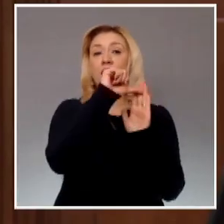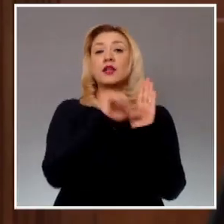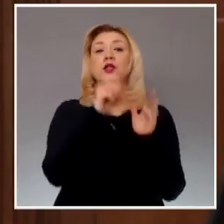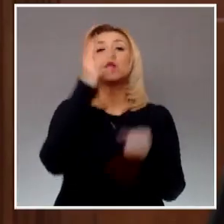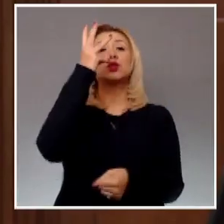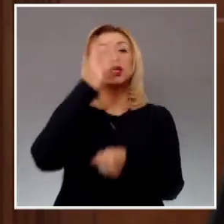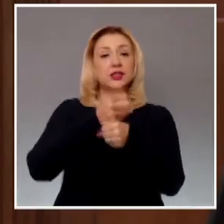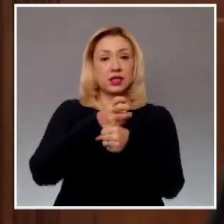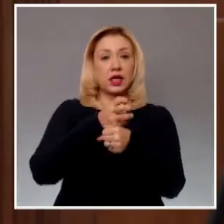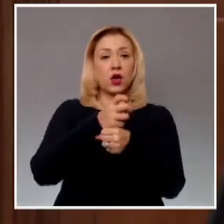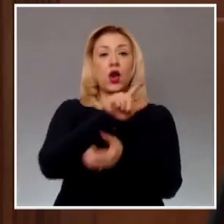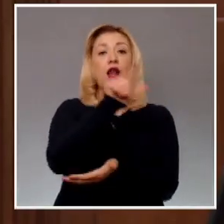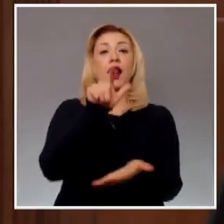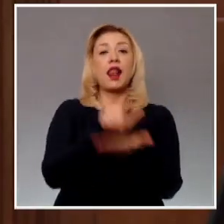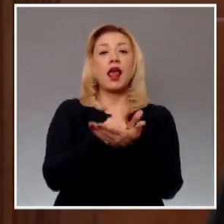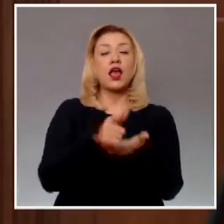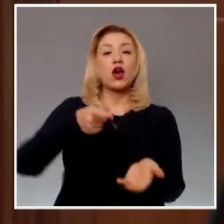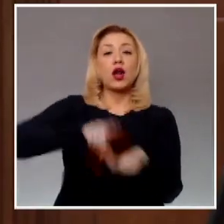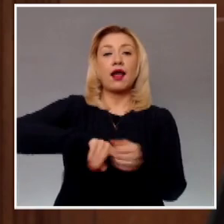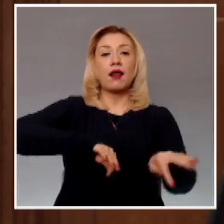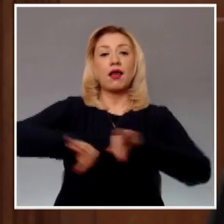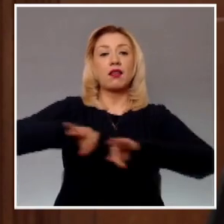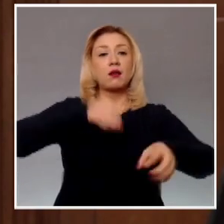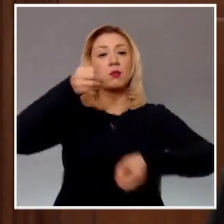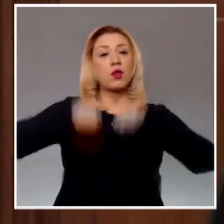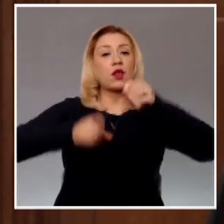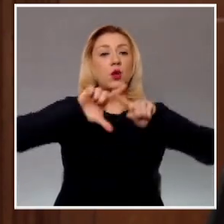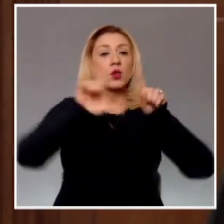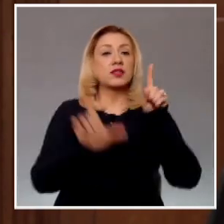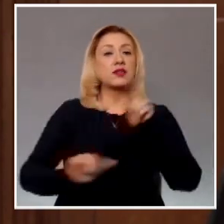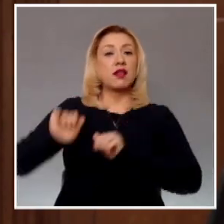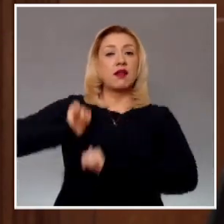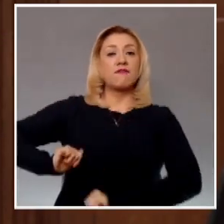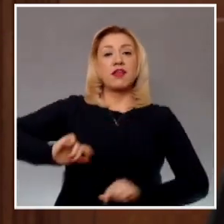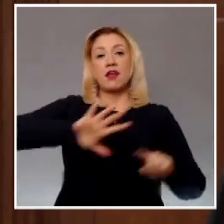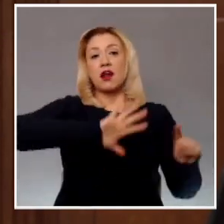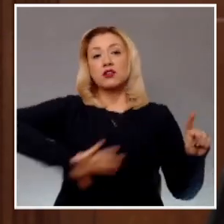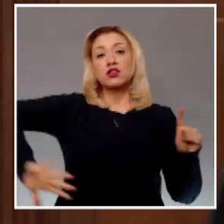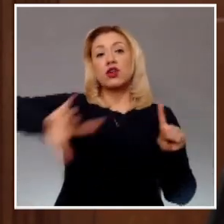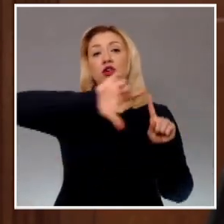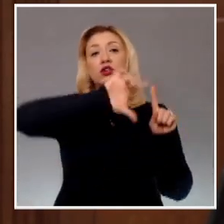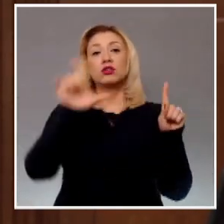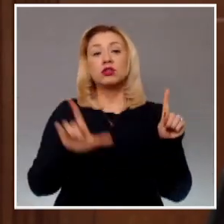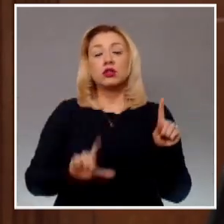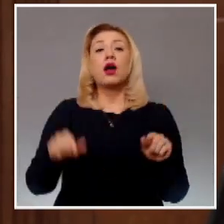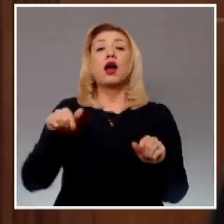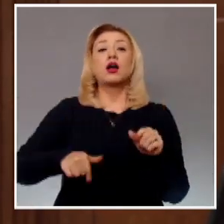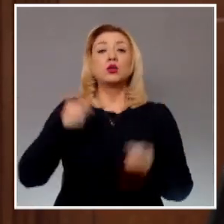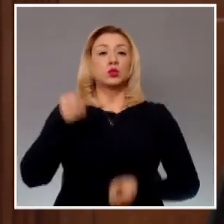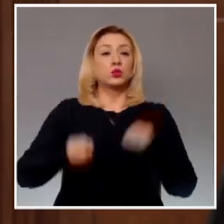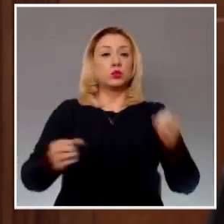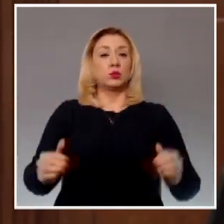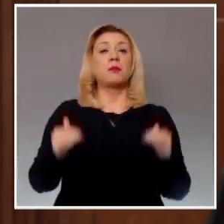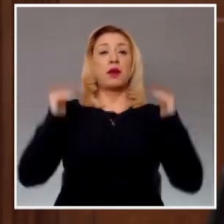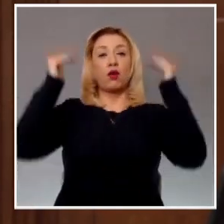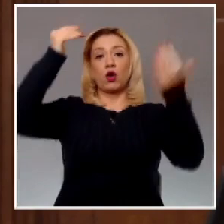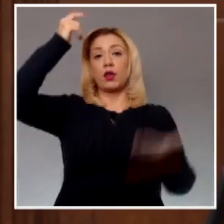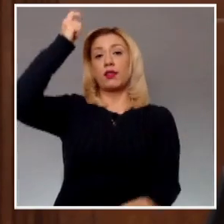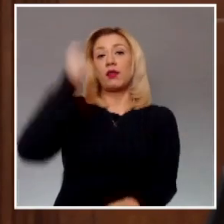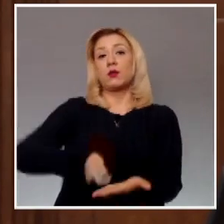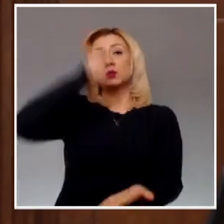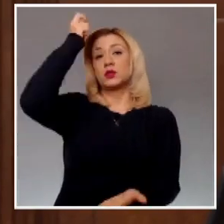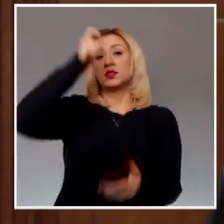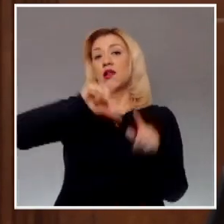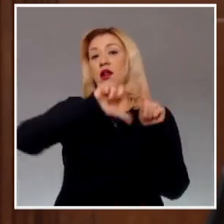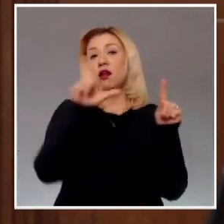la Ley Orgánica del Poder Judicial de la Federación, la Suprema Corte de Justicia de la Nación tendrá cada año